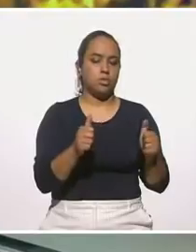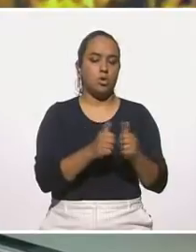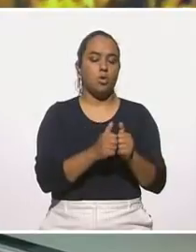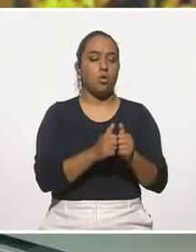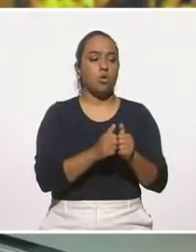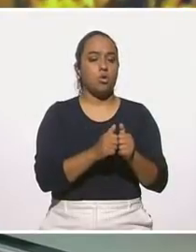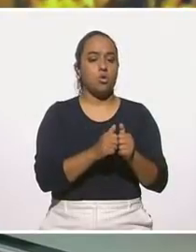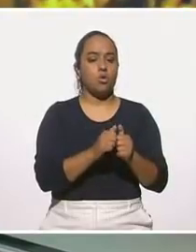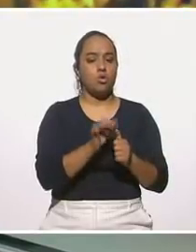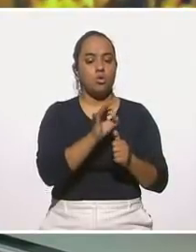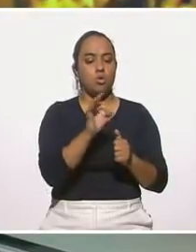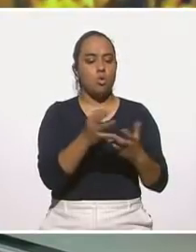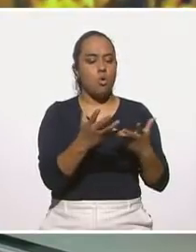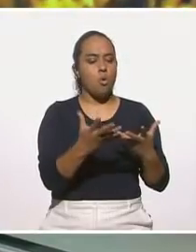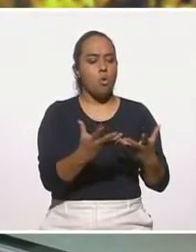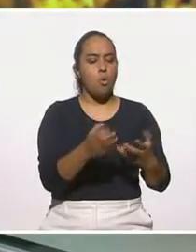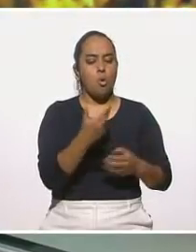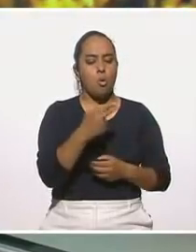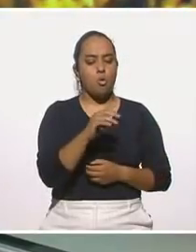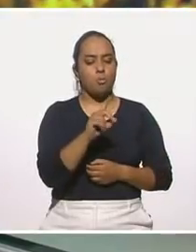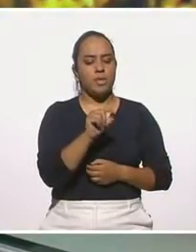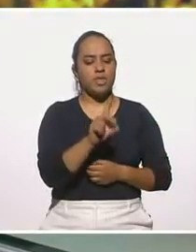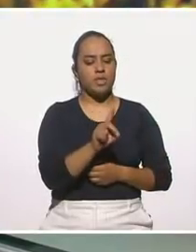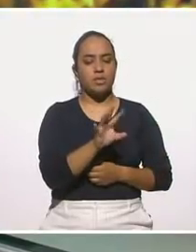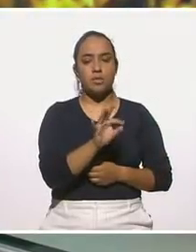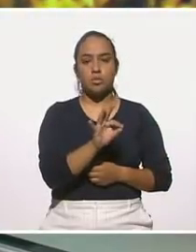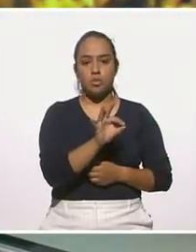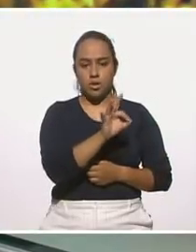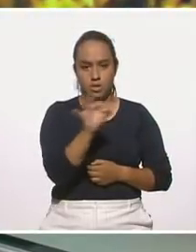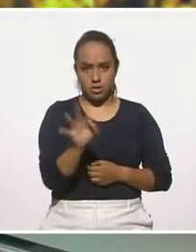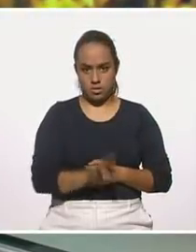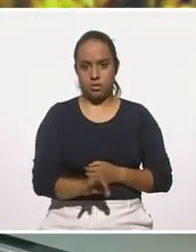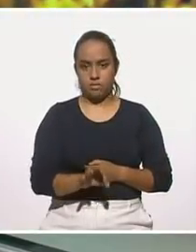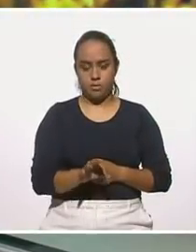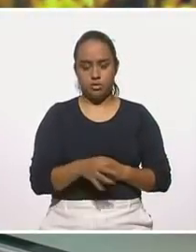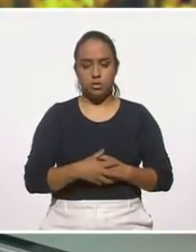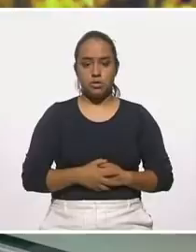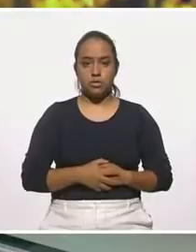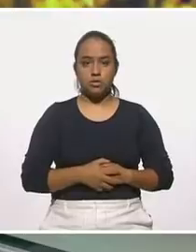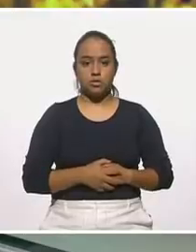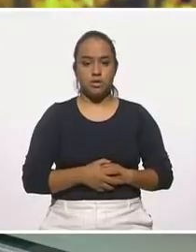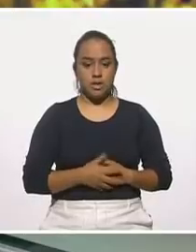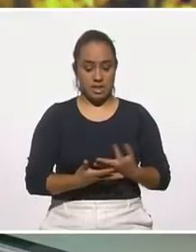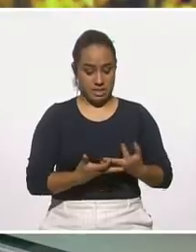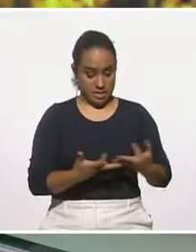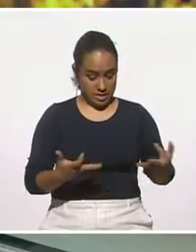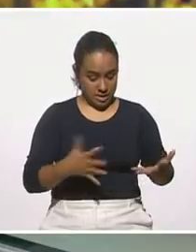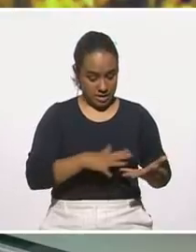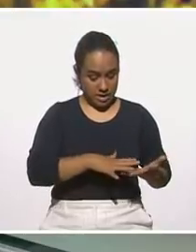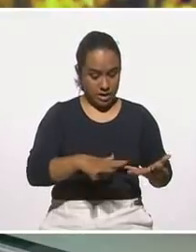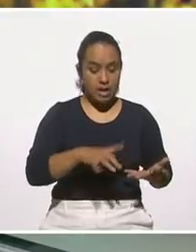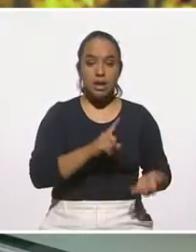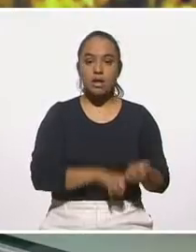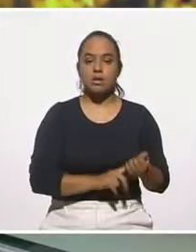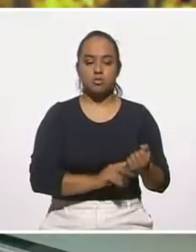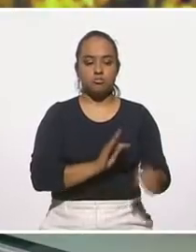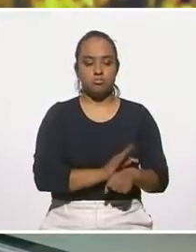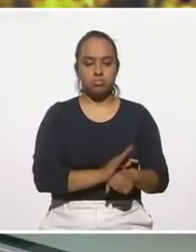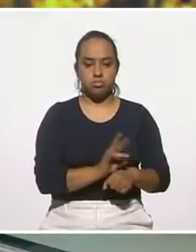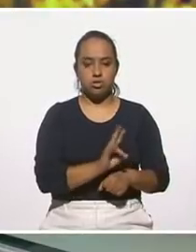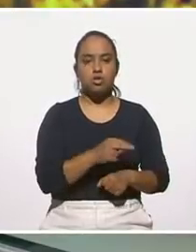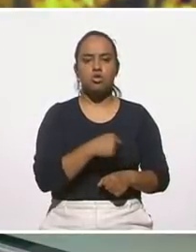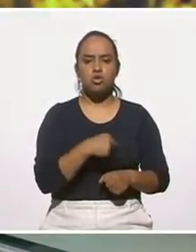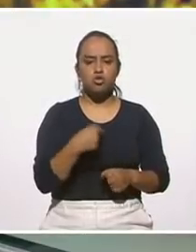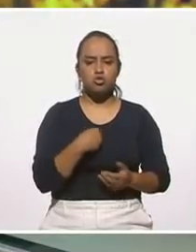porcentaje de humedad de un 40%, ¿sí? El tipo de tierra en sus nutrientes. Nosotros lo